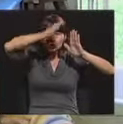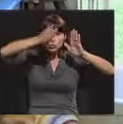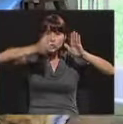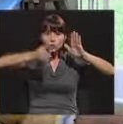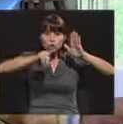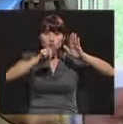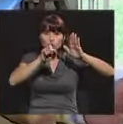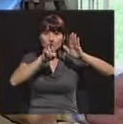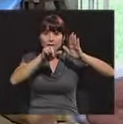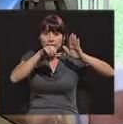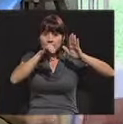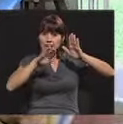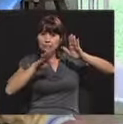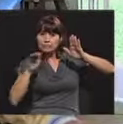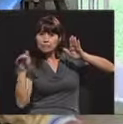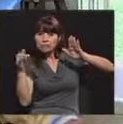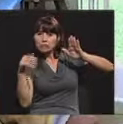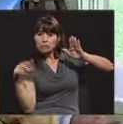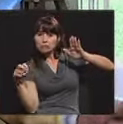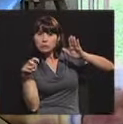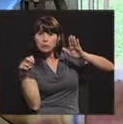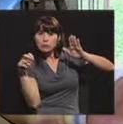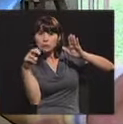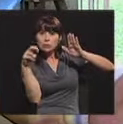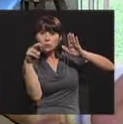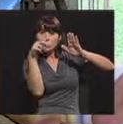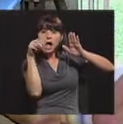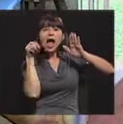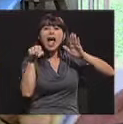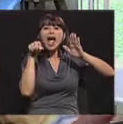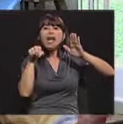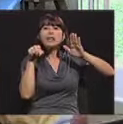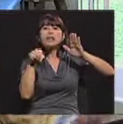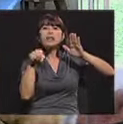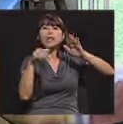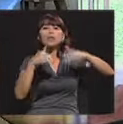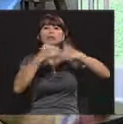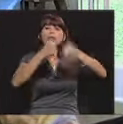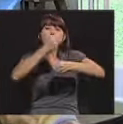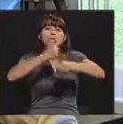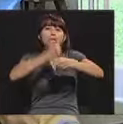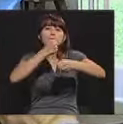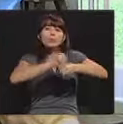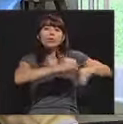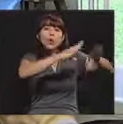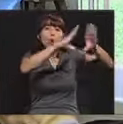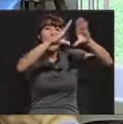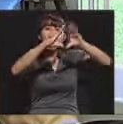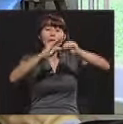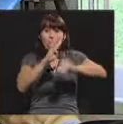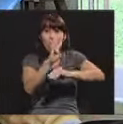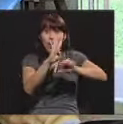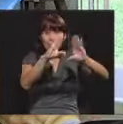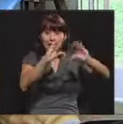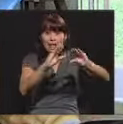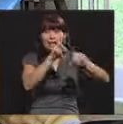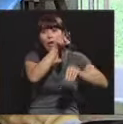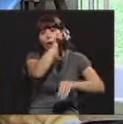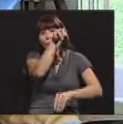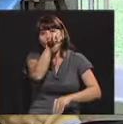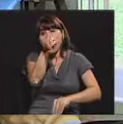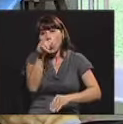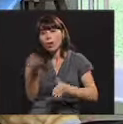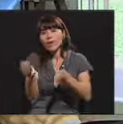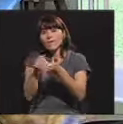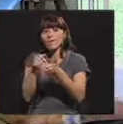y ahí veníamos saliendo a las 4 de la tarde para llegar a la casa a las 9 de la